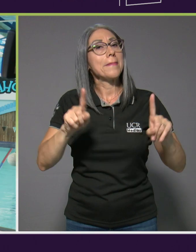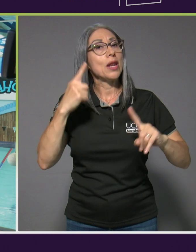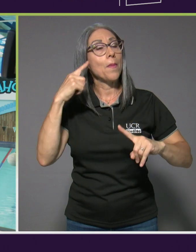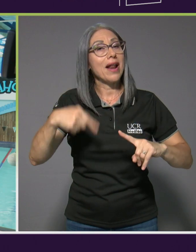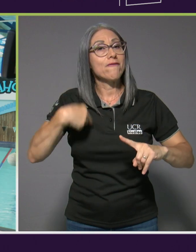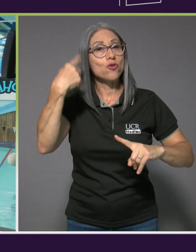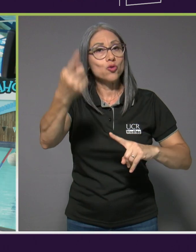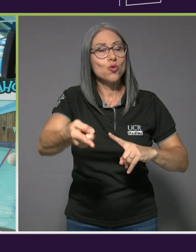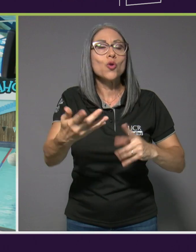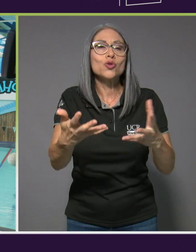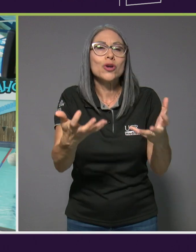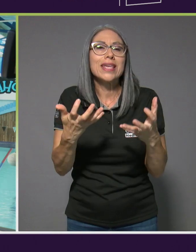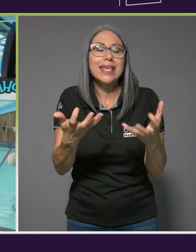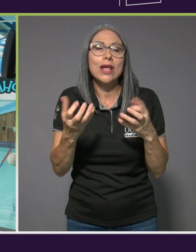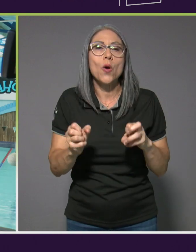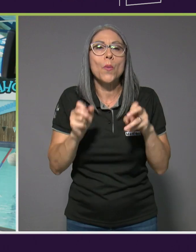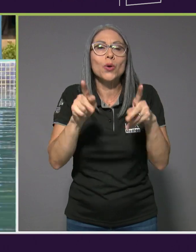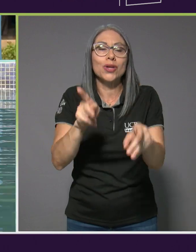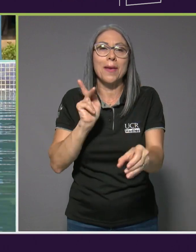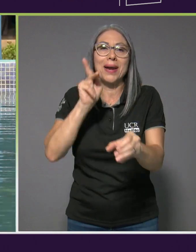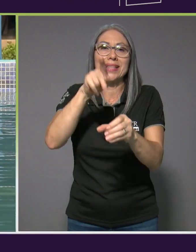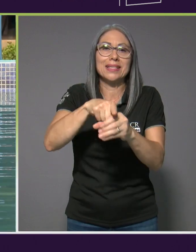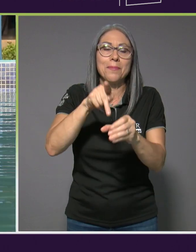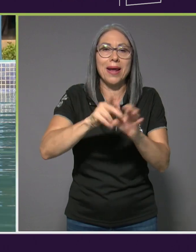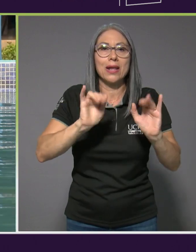lo menos participar en unos Juegos Paralímpicos.